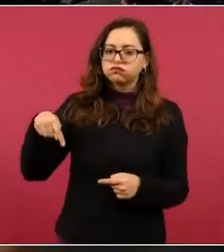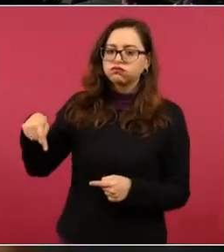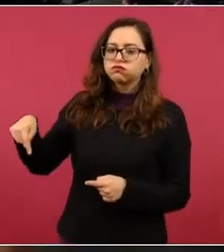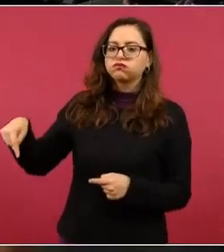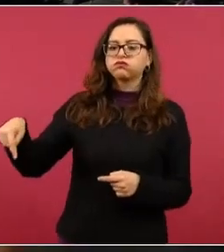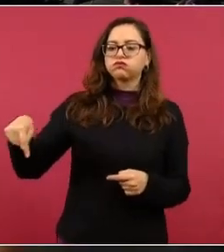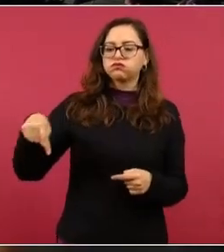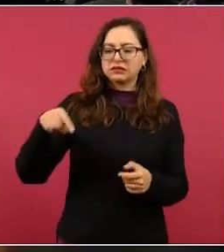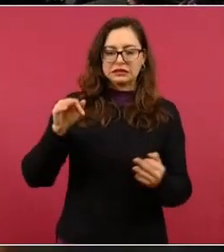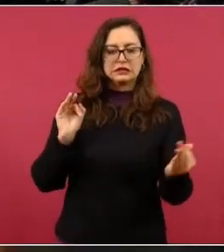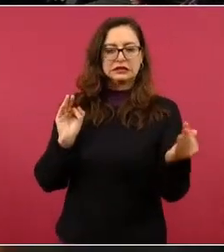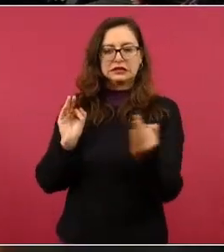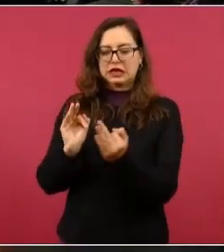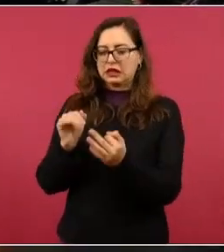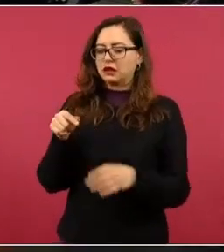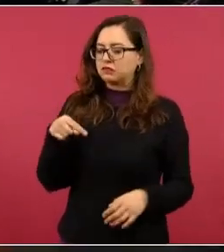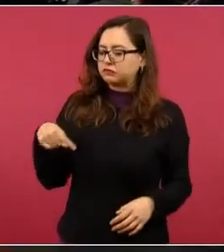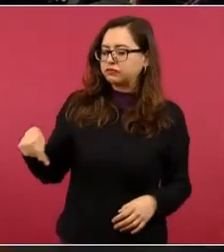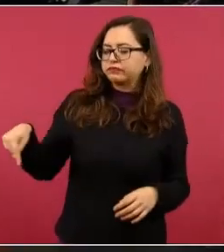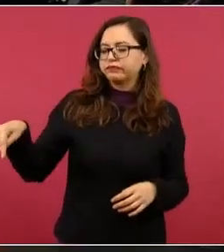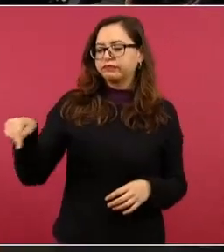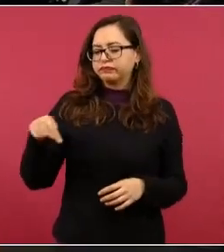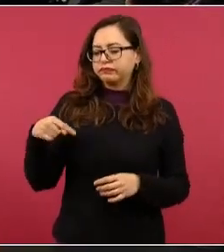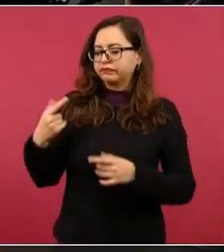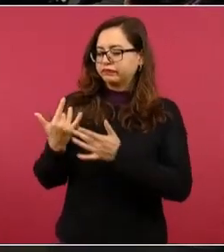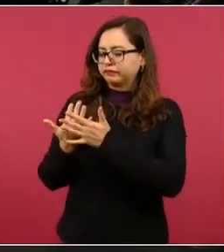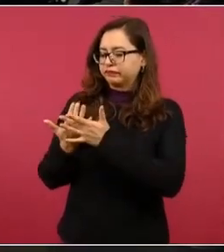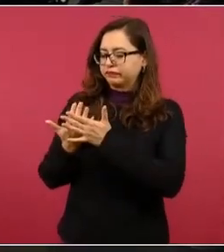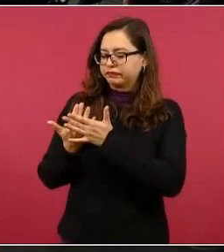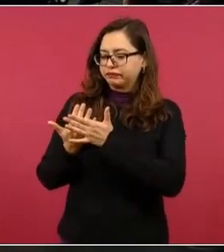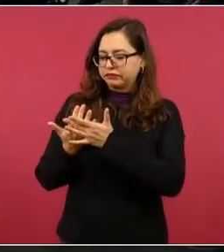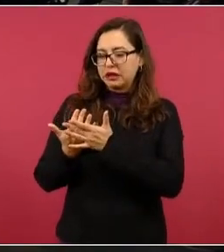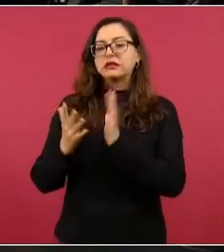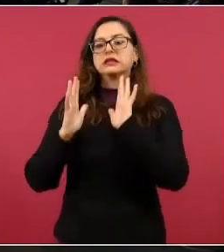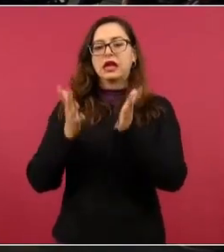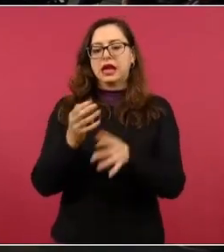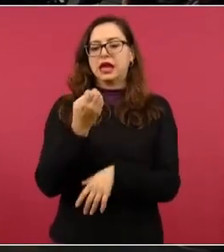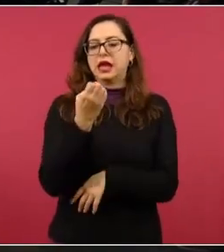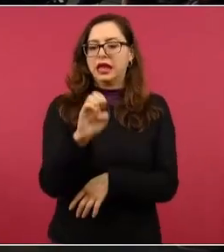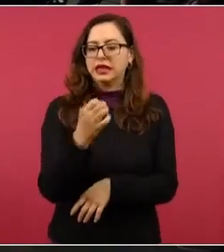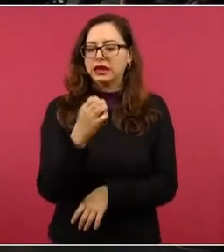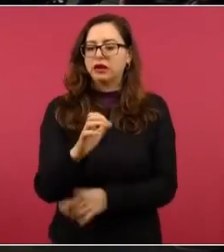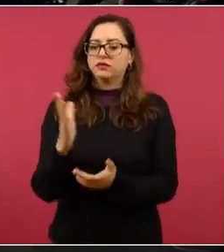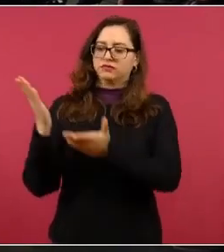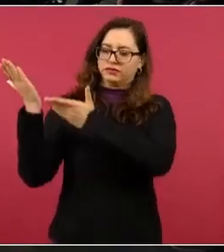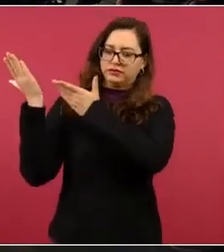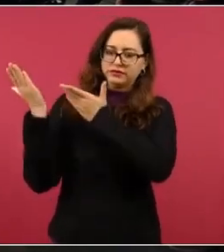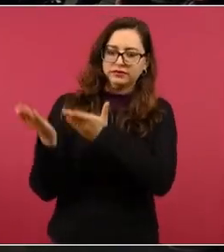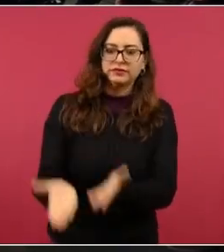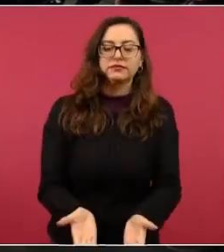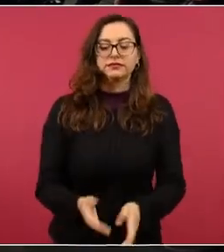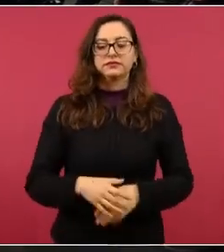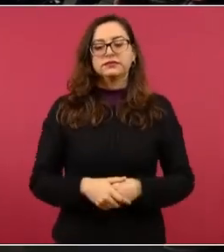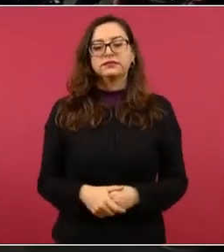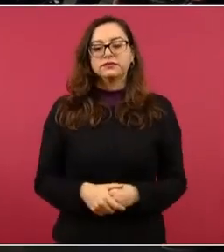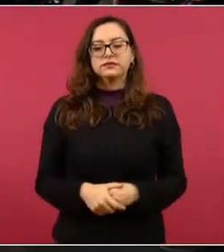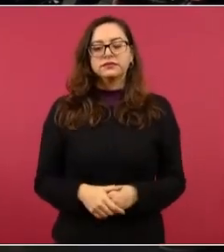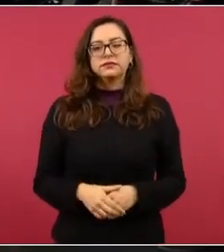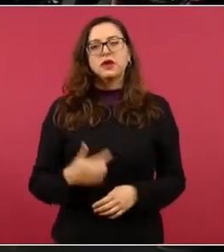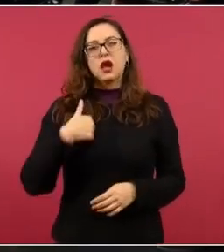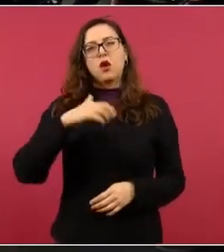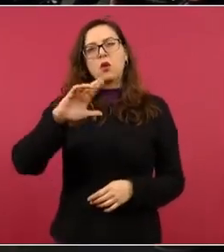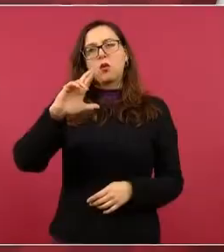Me acompañó, y lo recuerdo con mucho respeto, en un tramo